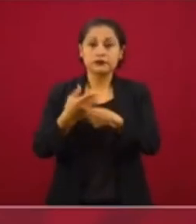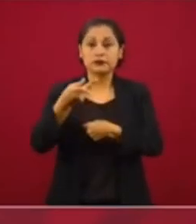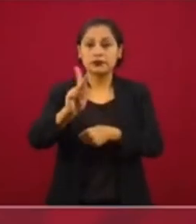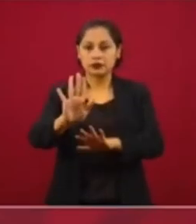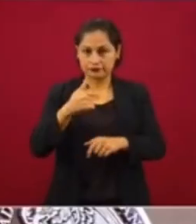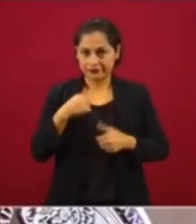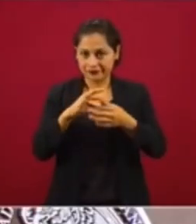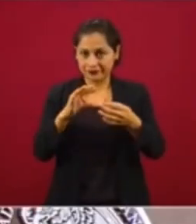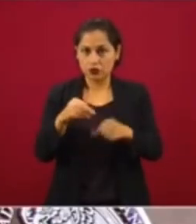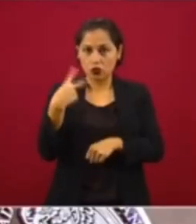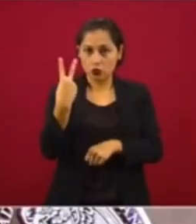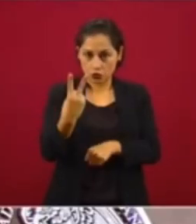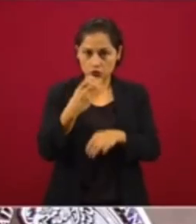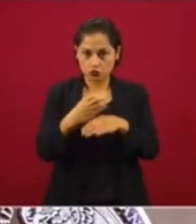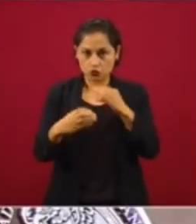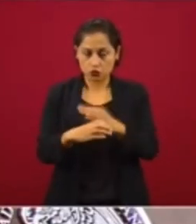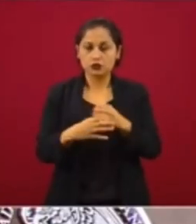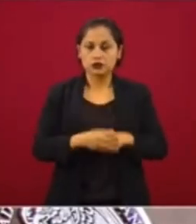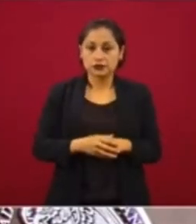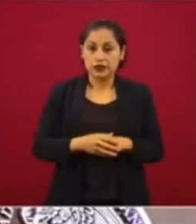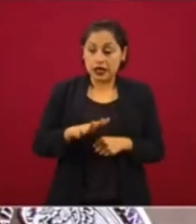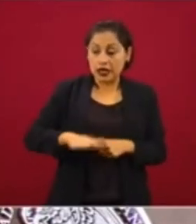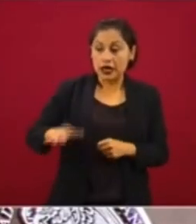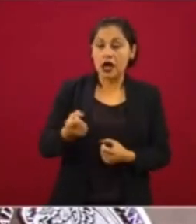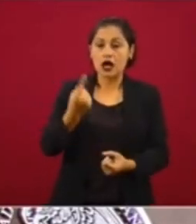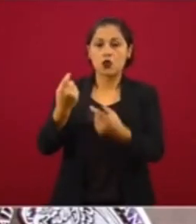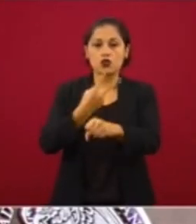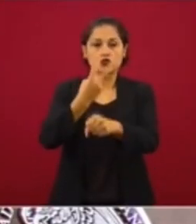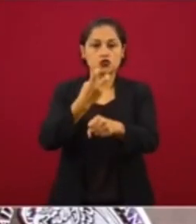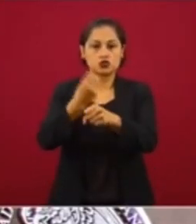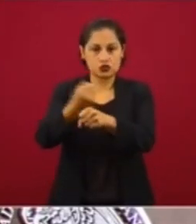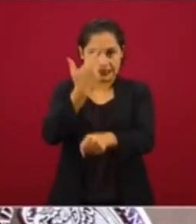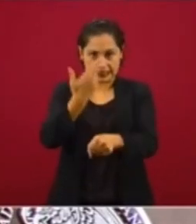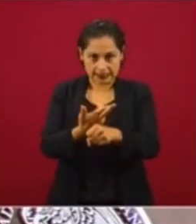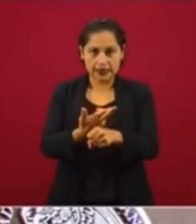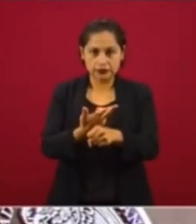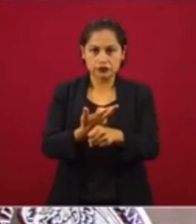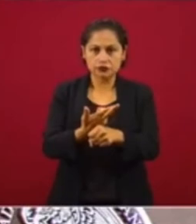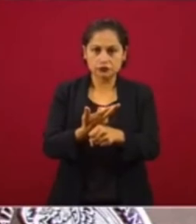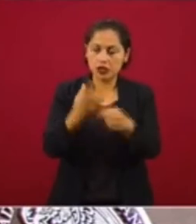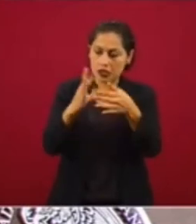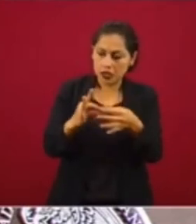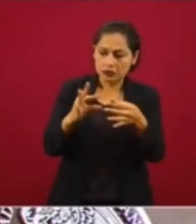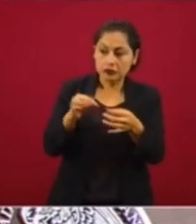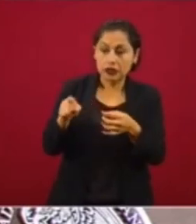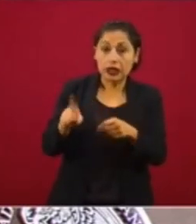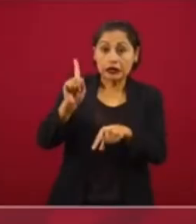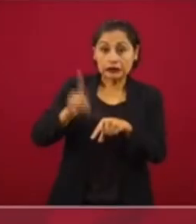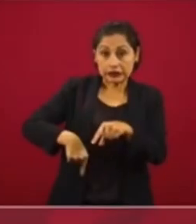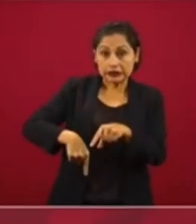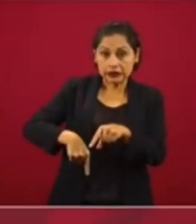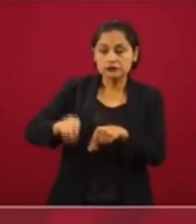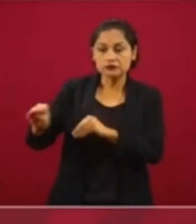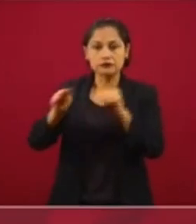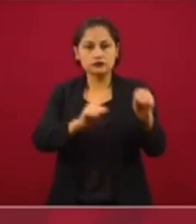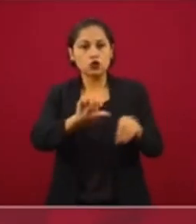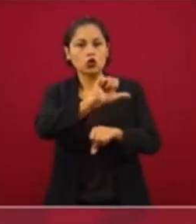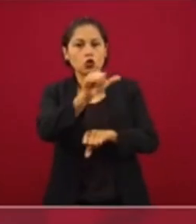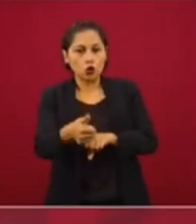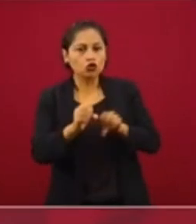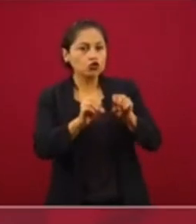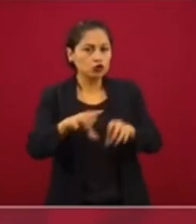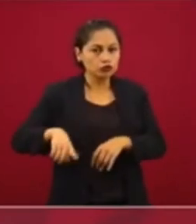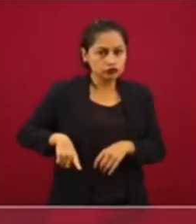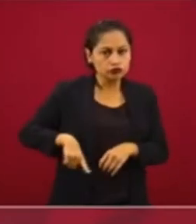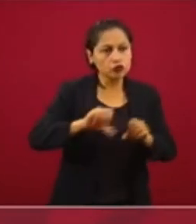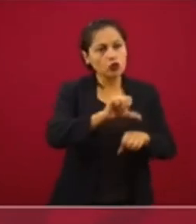opciones a los subsecretarios que salgan para tener otro espacio, como lo